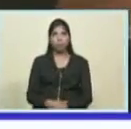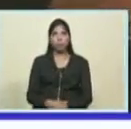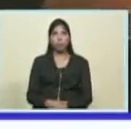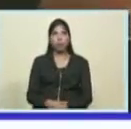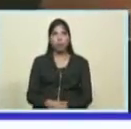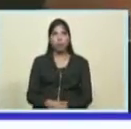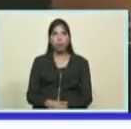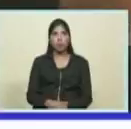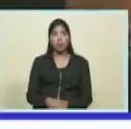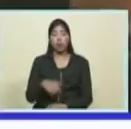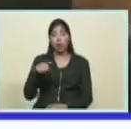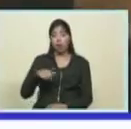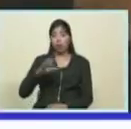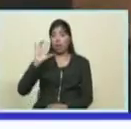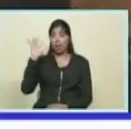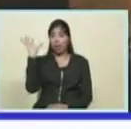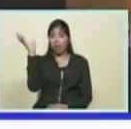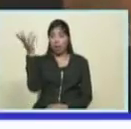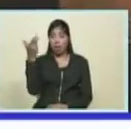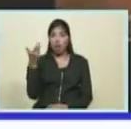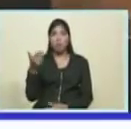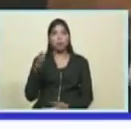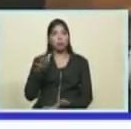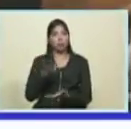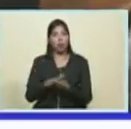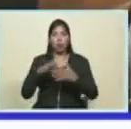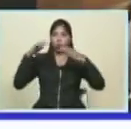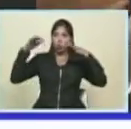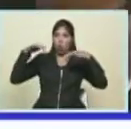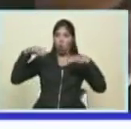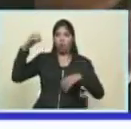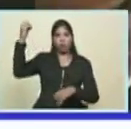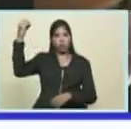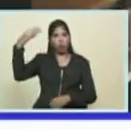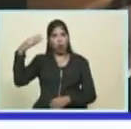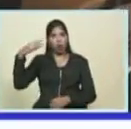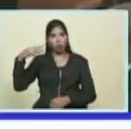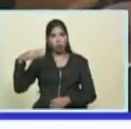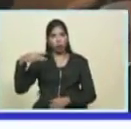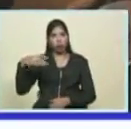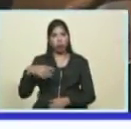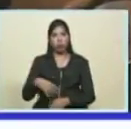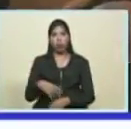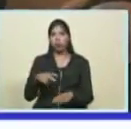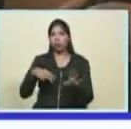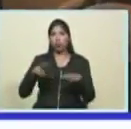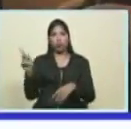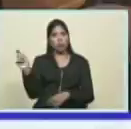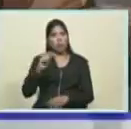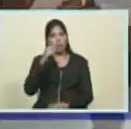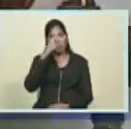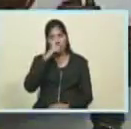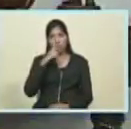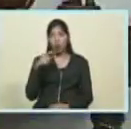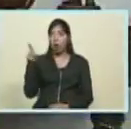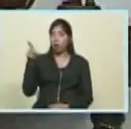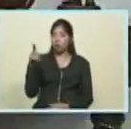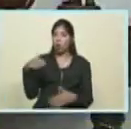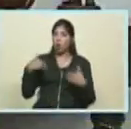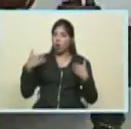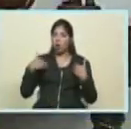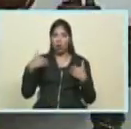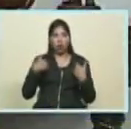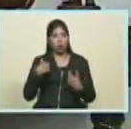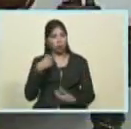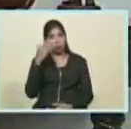que Venezuela tiene un clima estable agua lluvias buen sol todo el año ellos se alegraron mucho no tenían